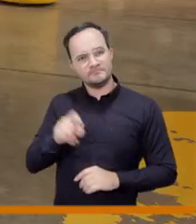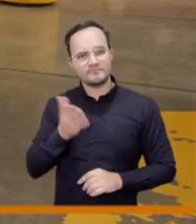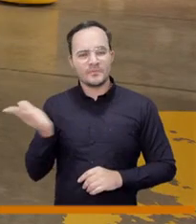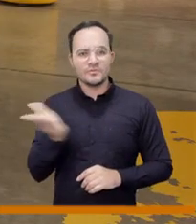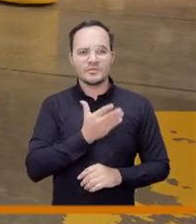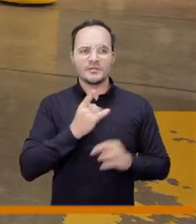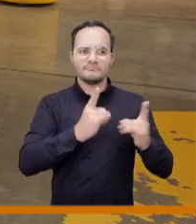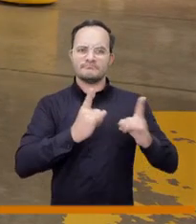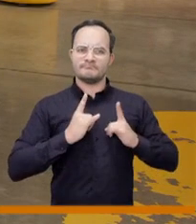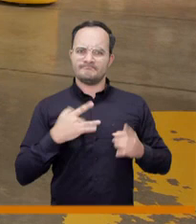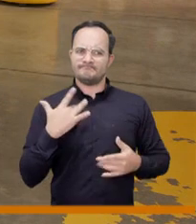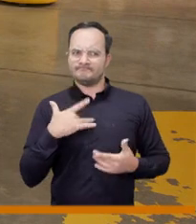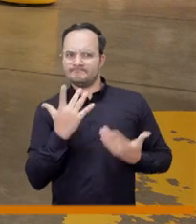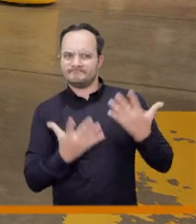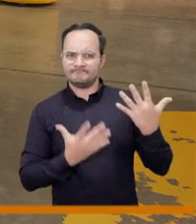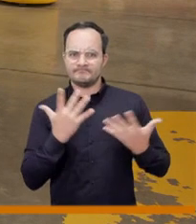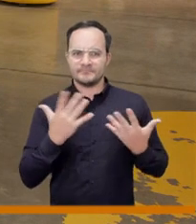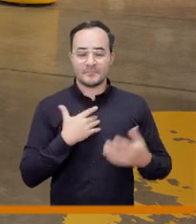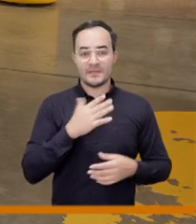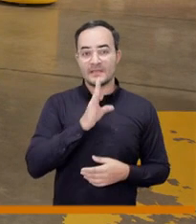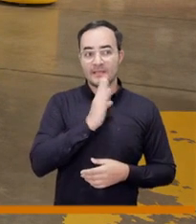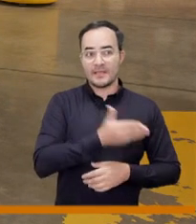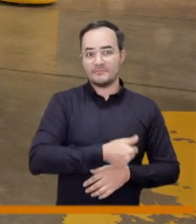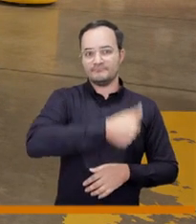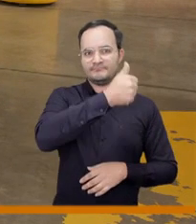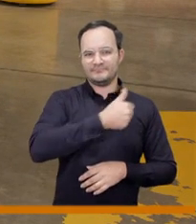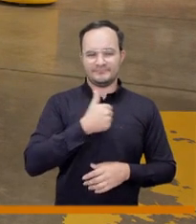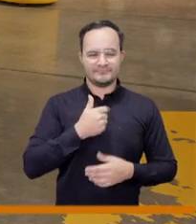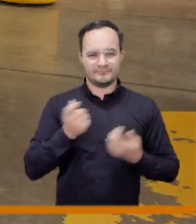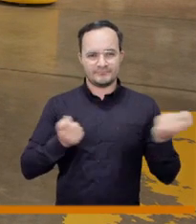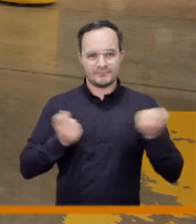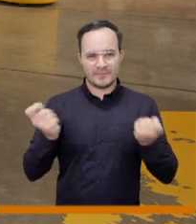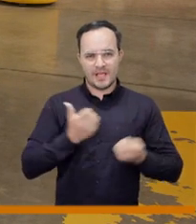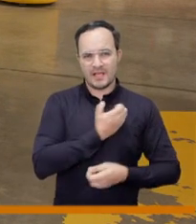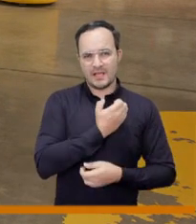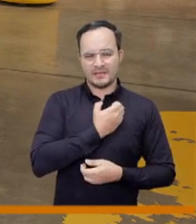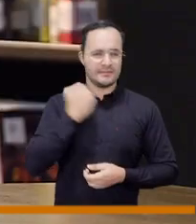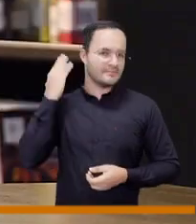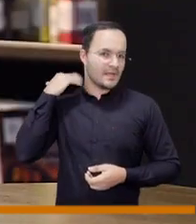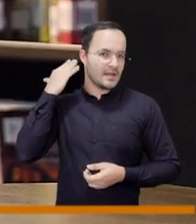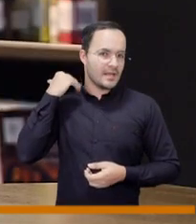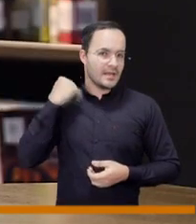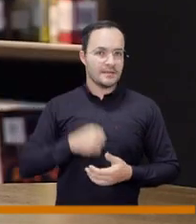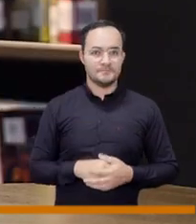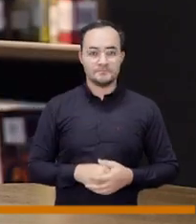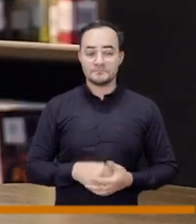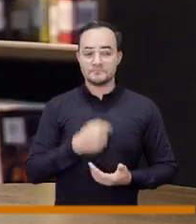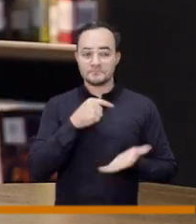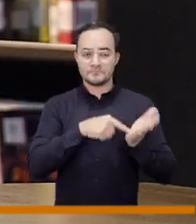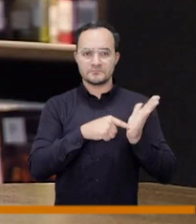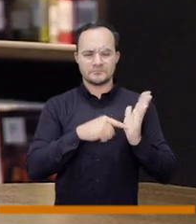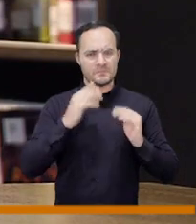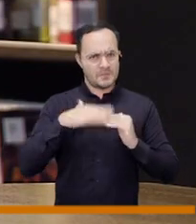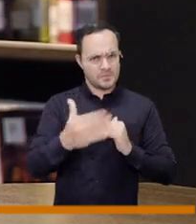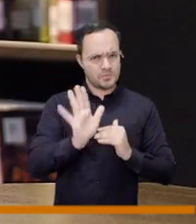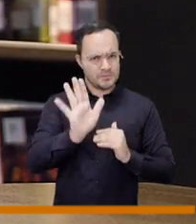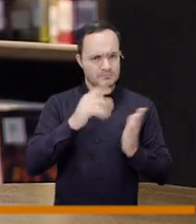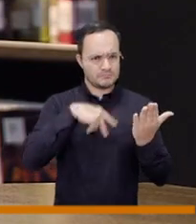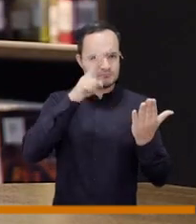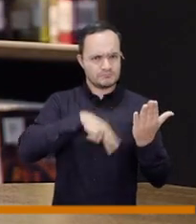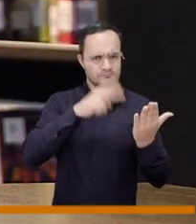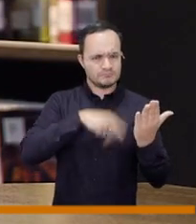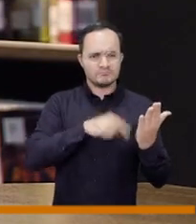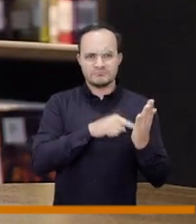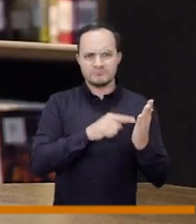que ustedes les genera pues lo que dice el mandatario de nuestra ciudad daniel quintero que vamos